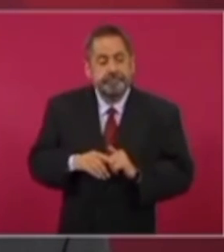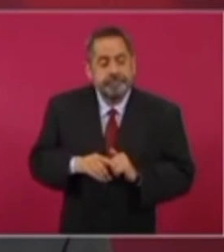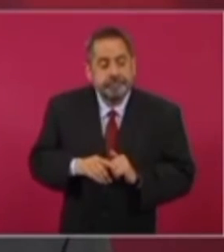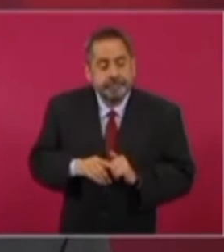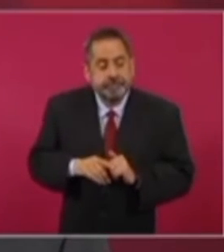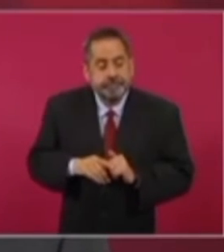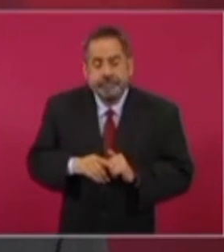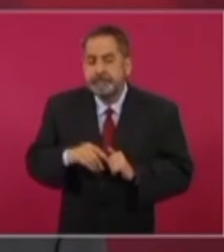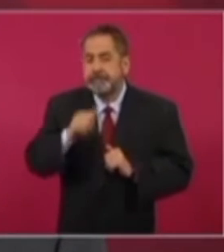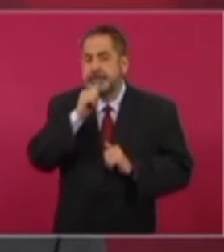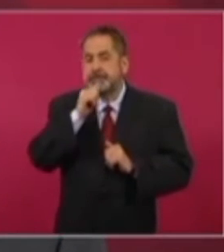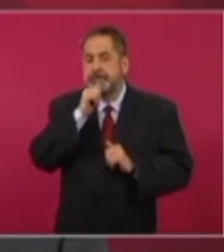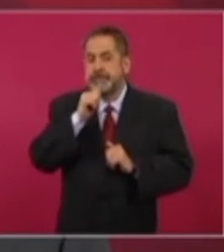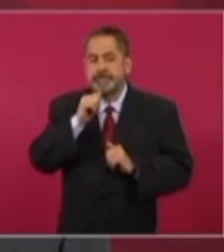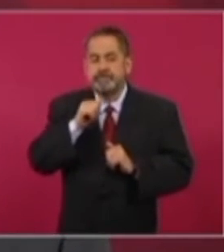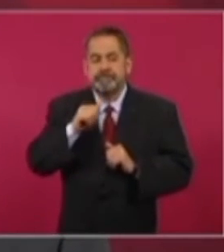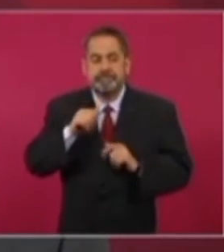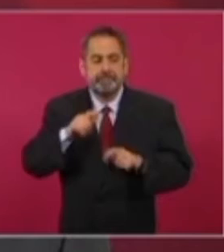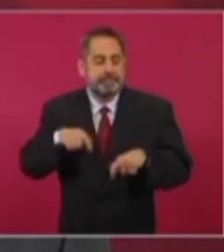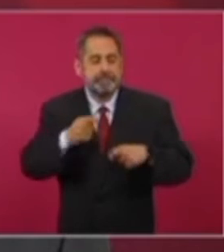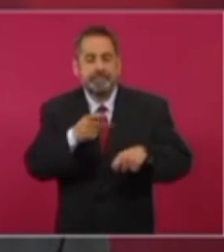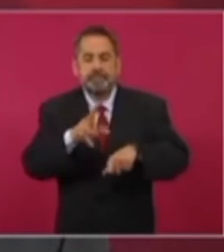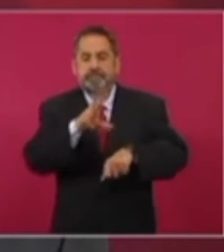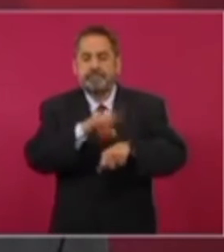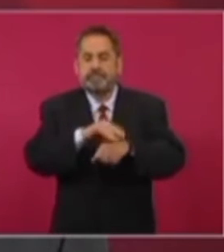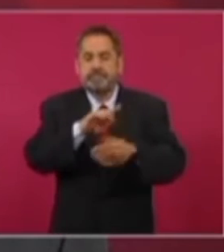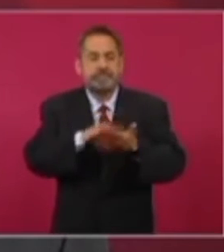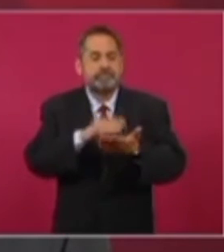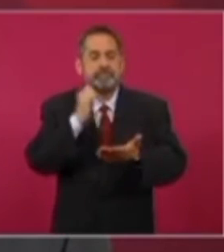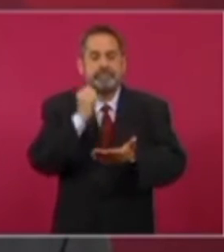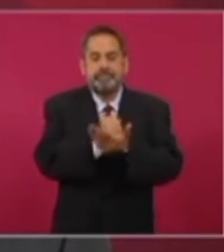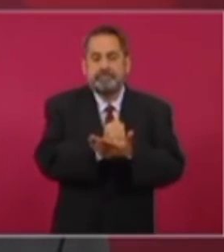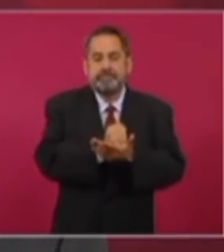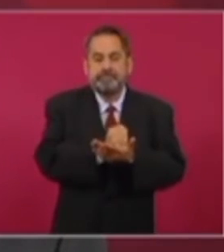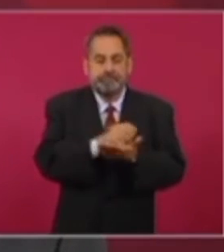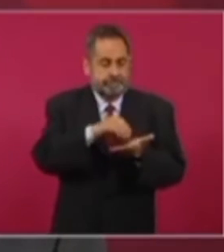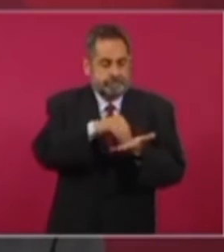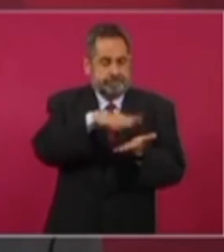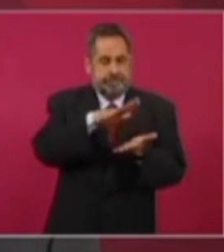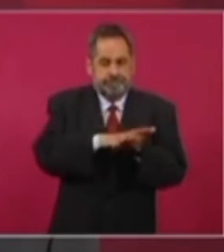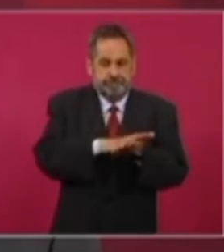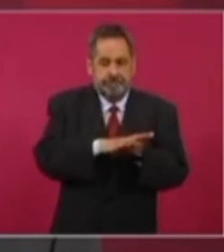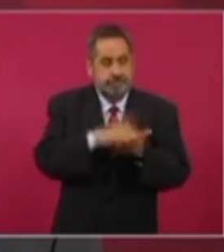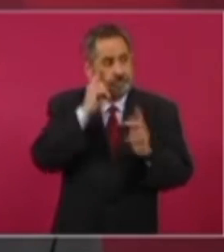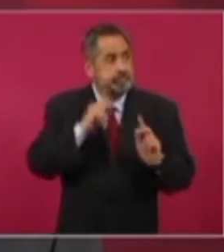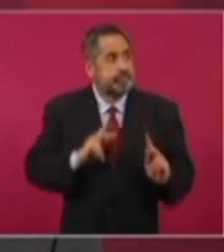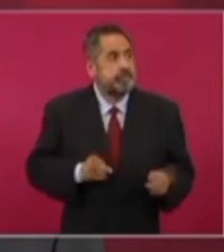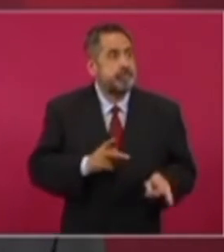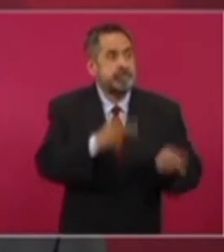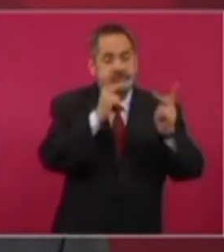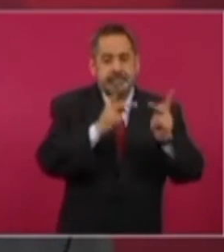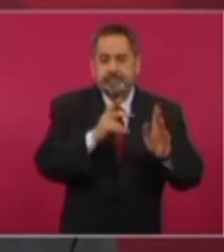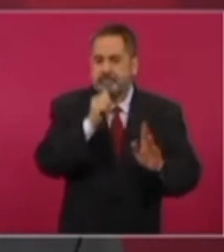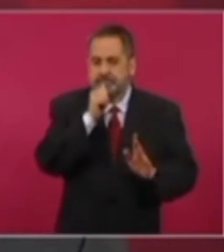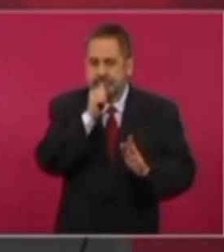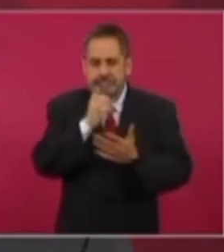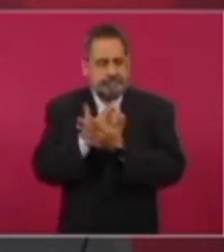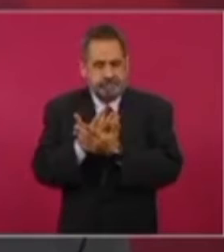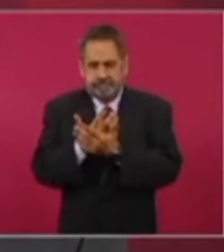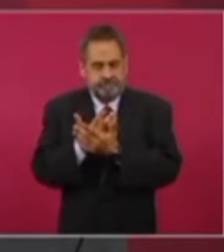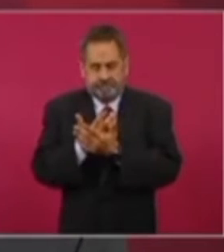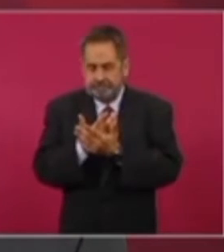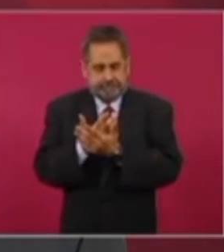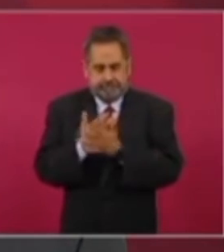establecen o no otorgan autorizaciones de registro comercial. Por el momento